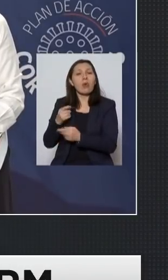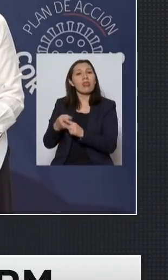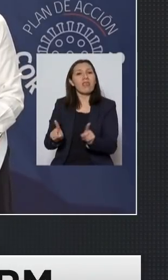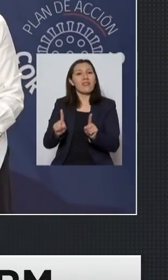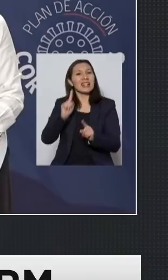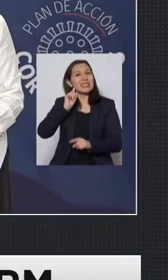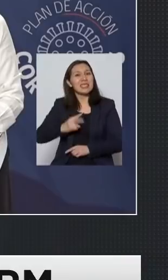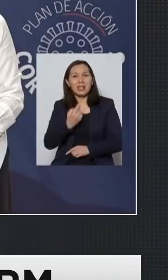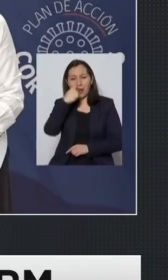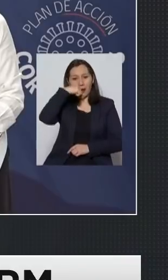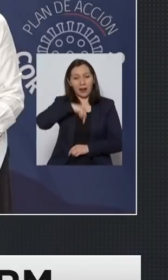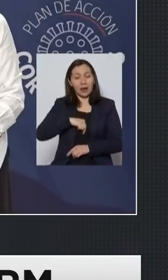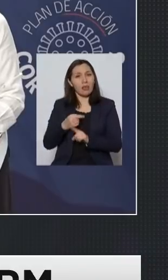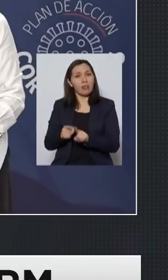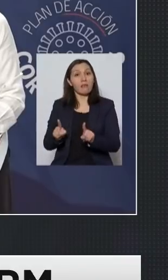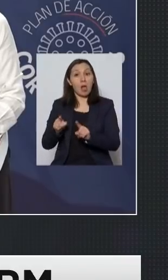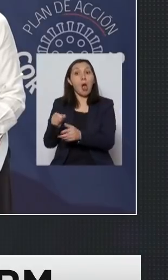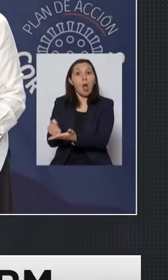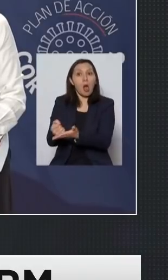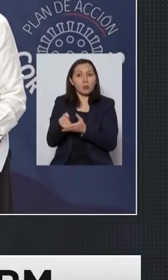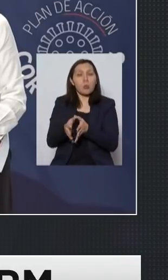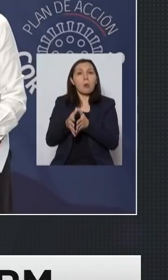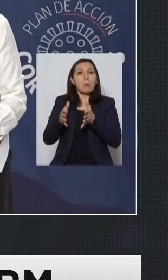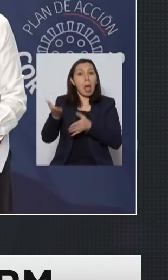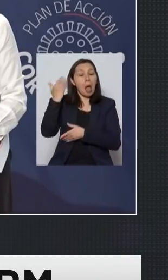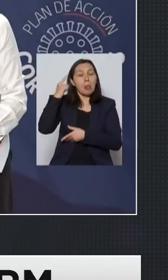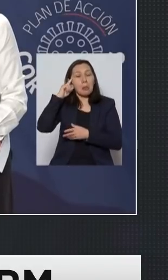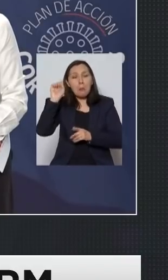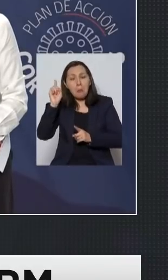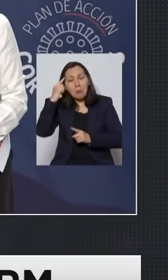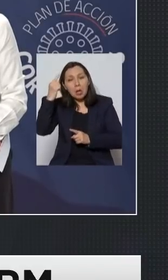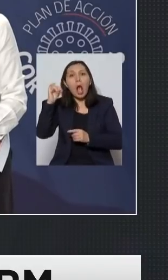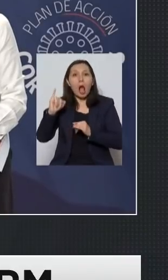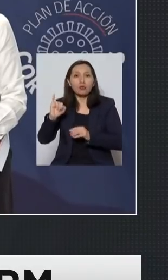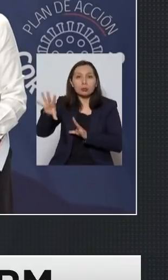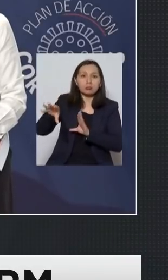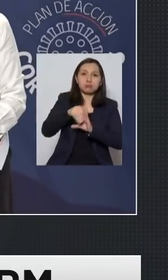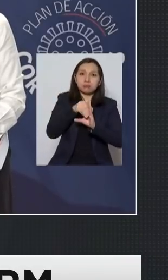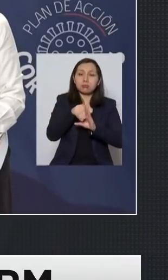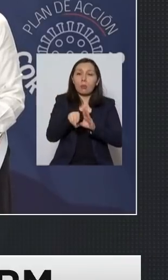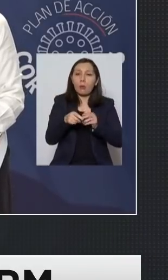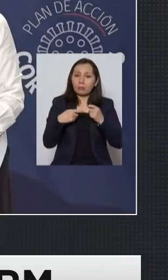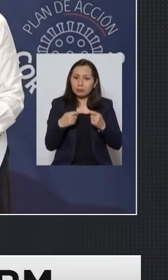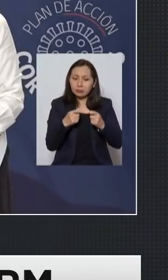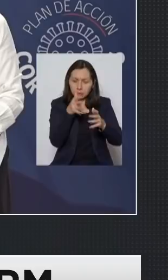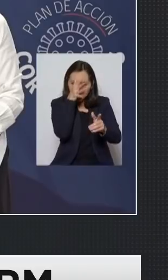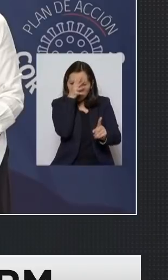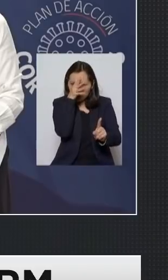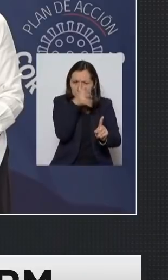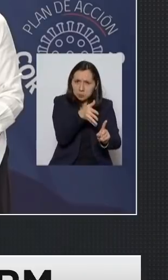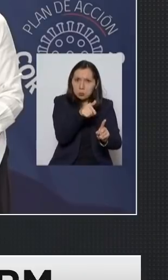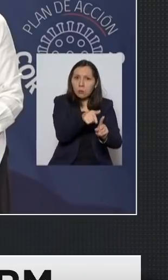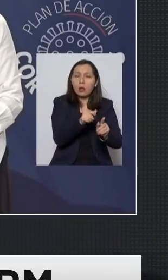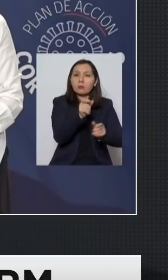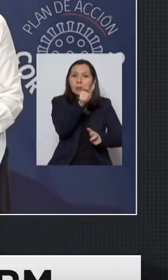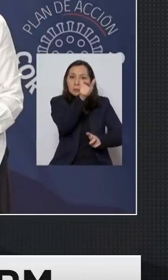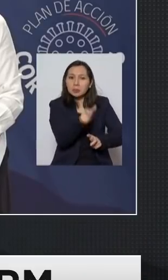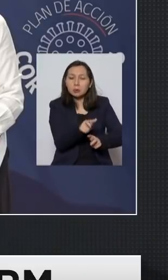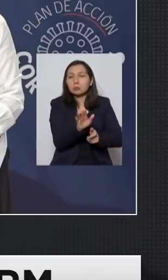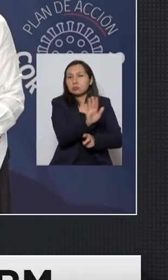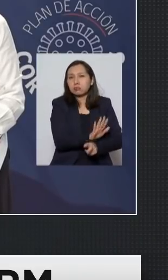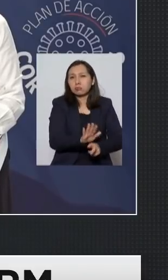una capacidad adicional de tratar intensivamente a estoy